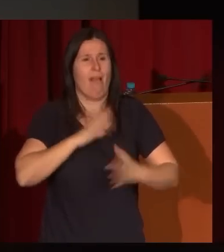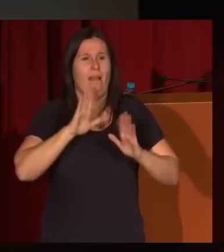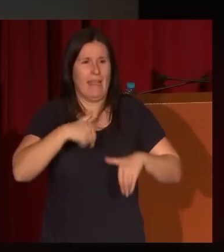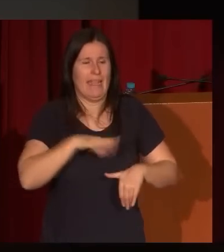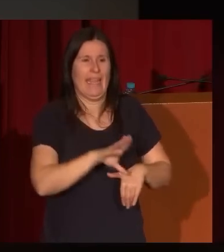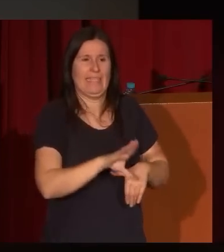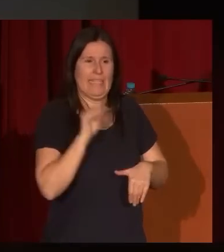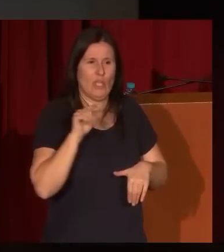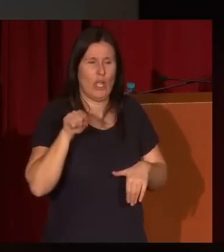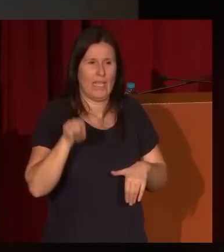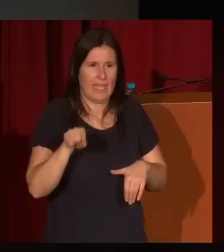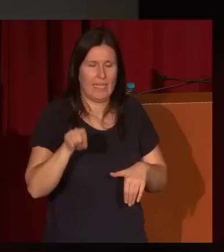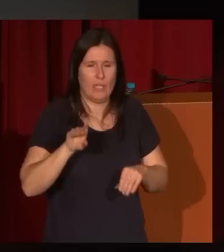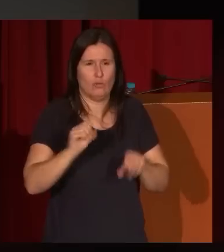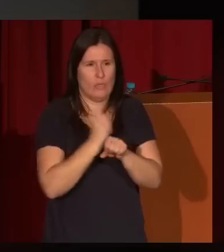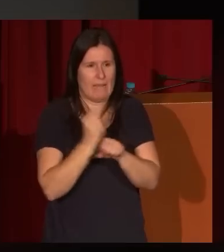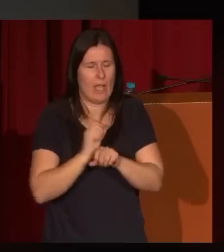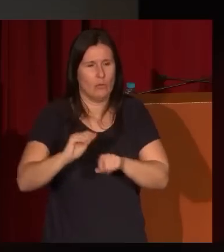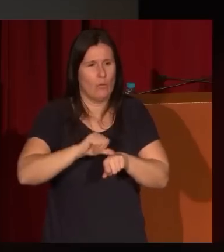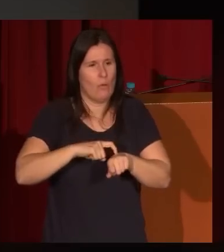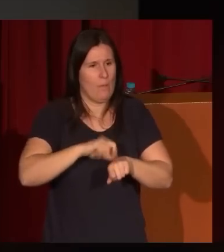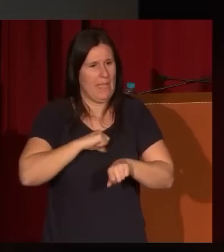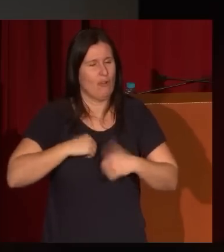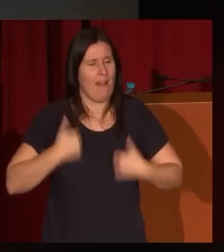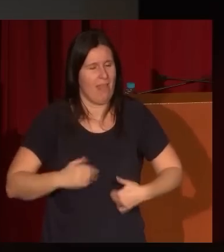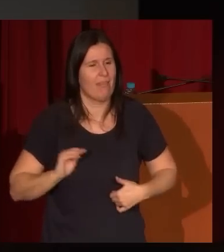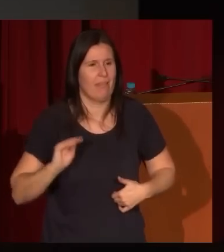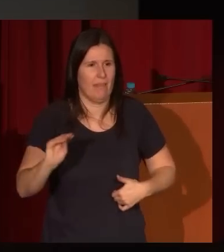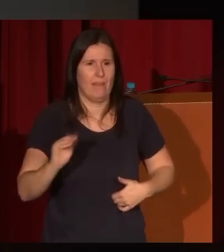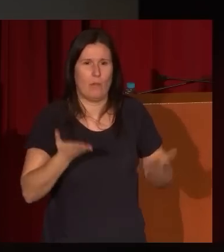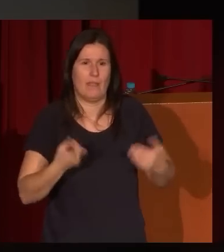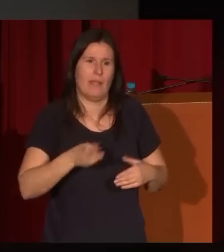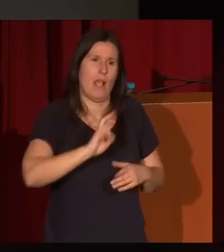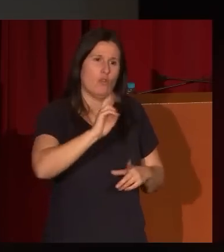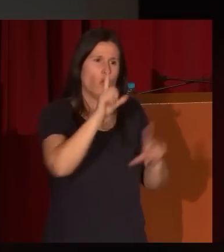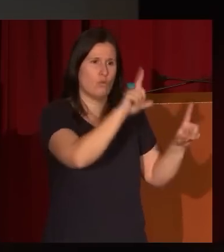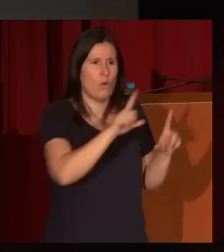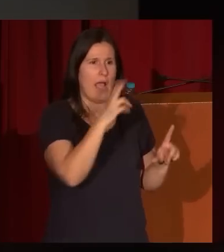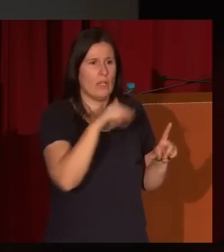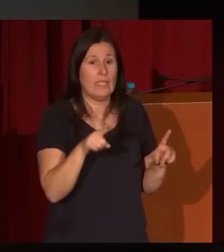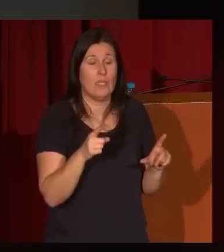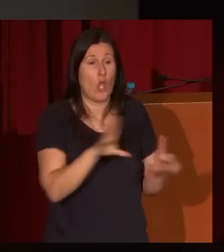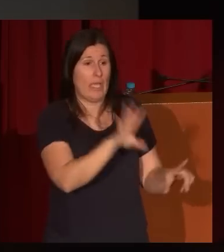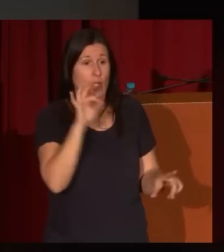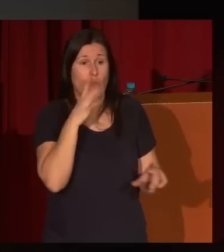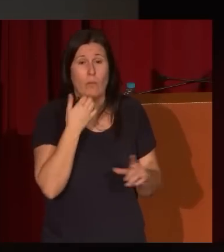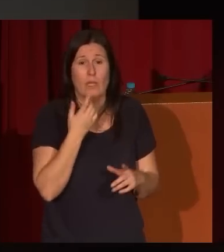que está digamos su obra o su personalidad frente a otros cuadros este se lo traigo por más desconocido